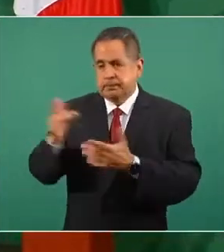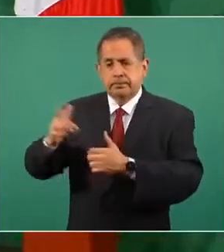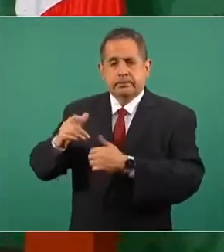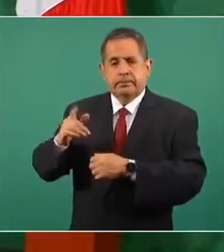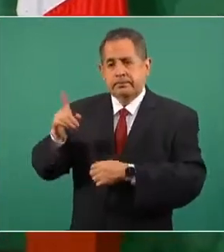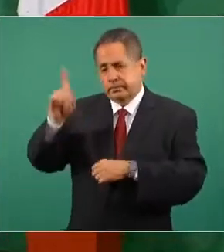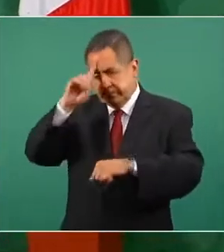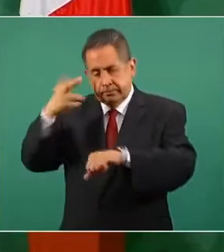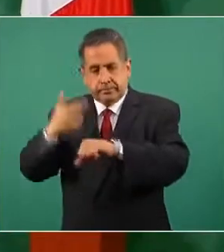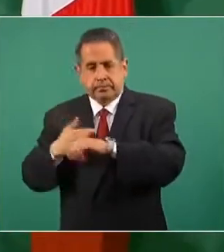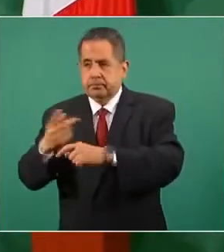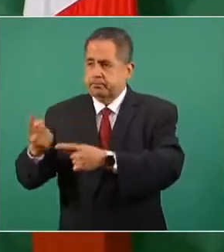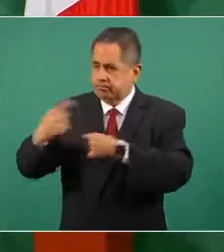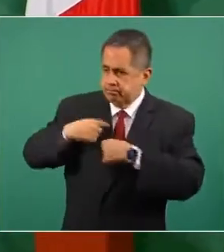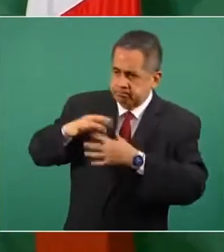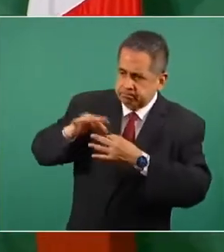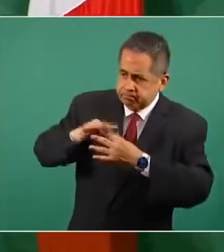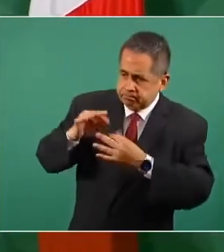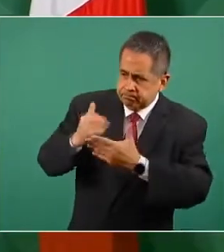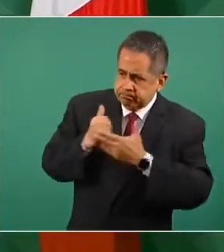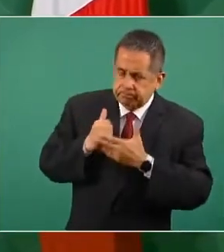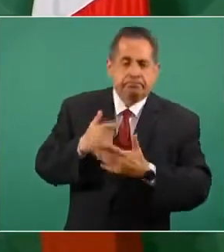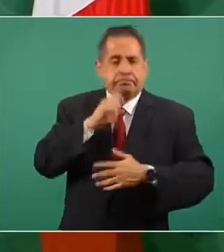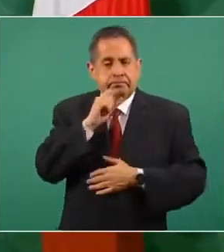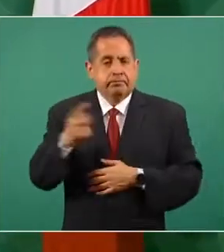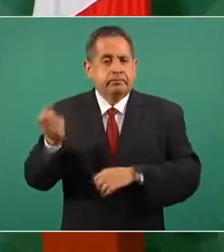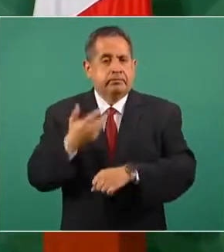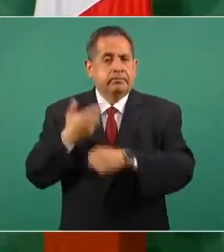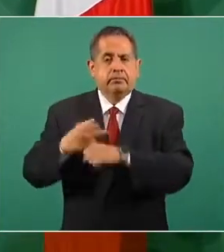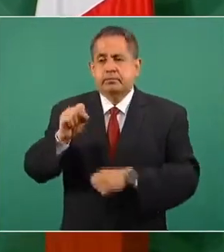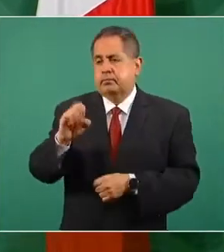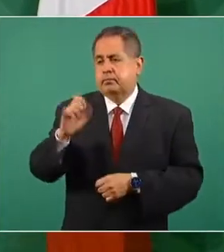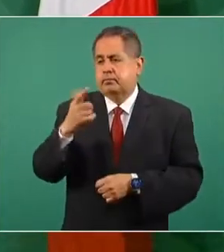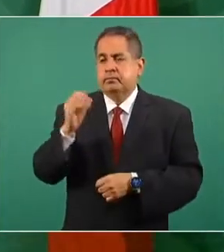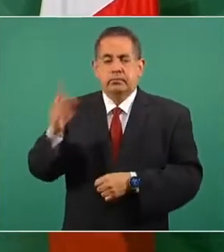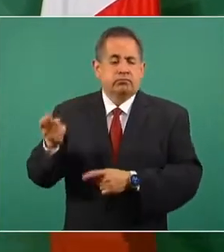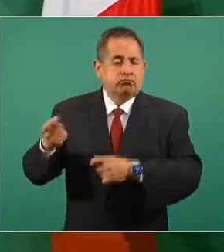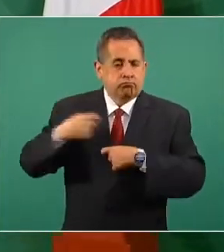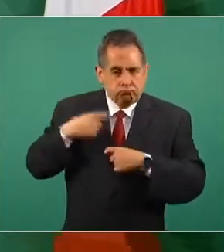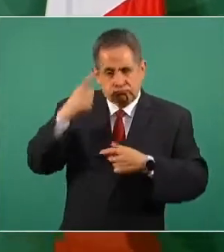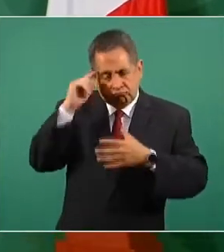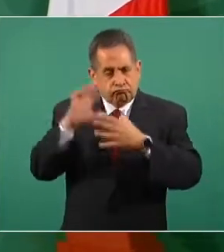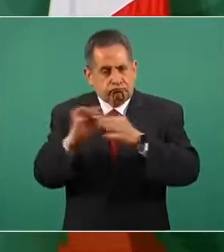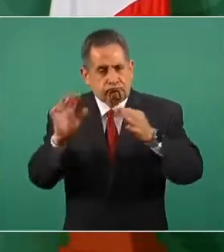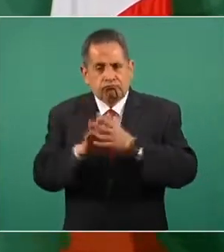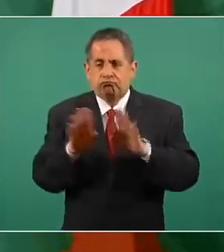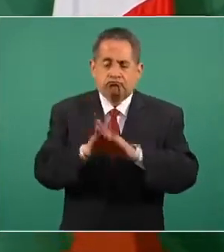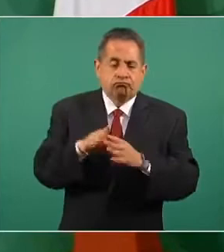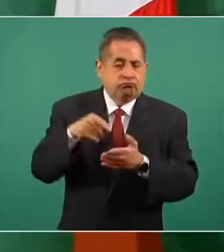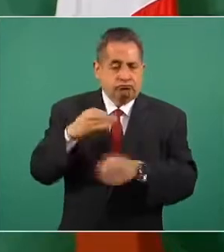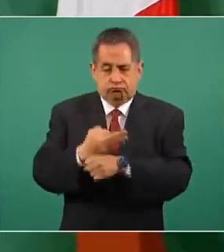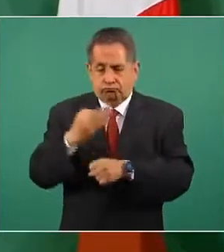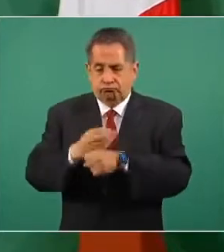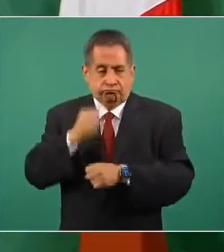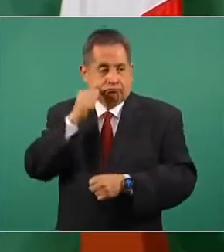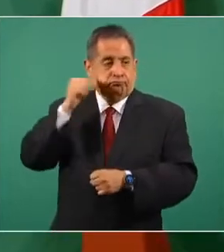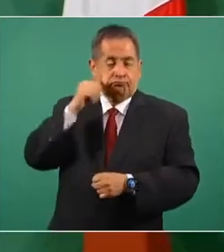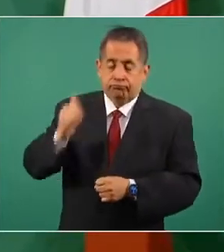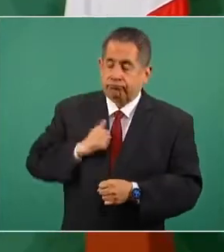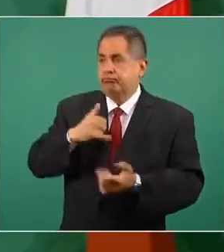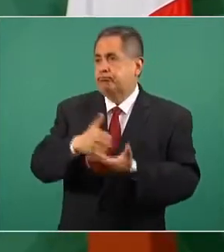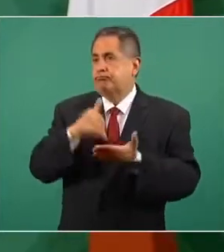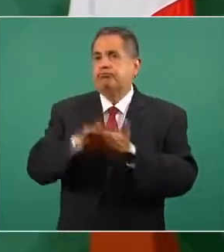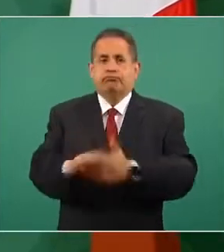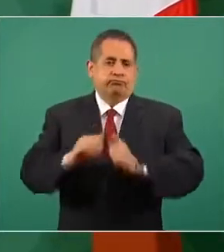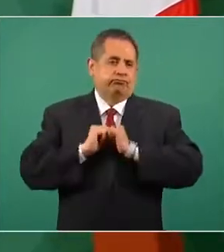Consejería Jurídica por su acompañamiento y a la Secretaría de Gobernación para la publicación oportuna el día de ayer en el Diario